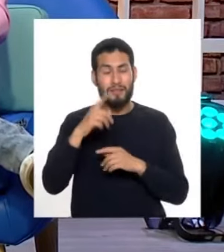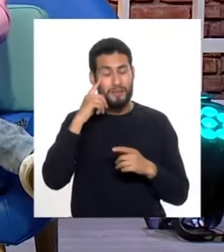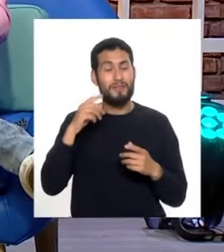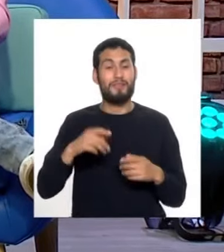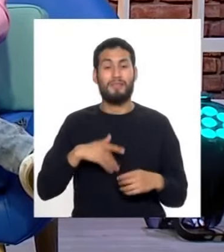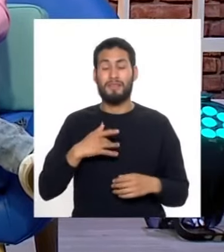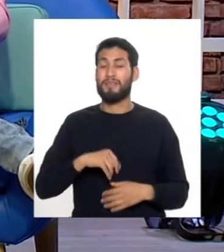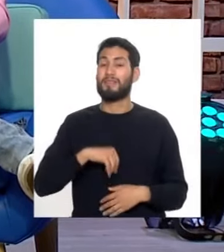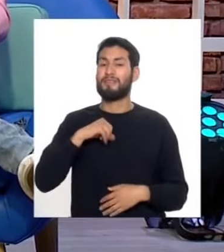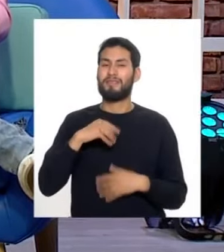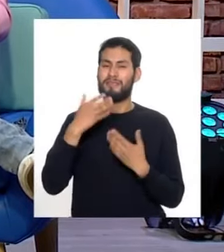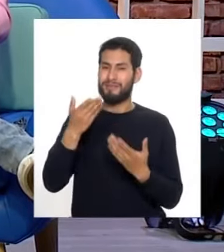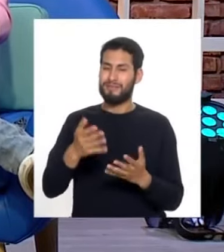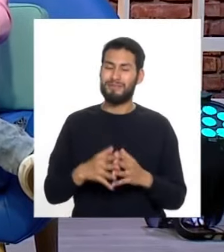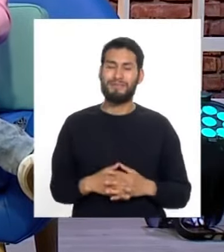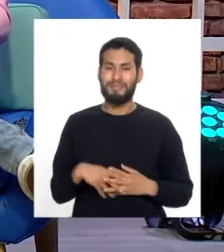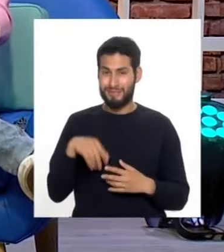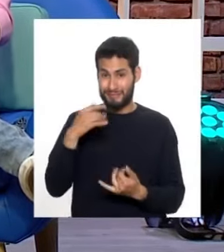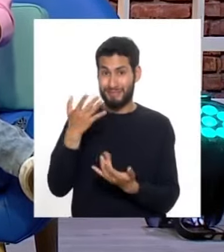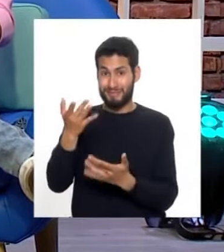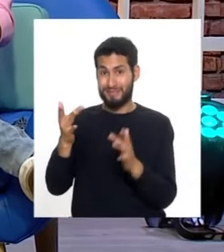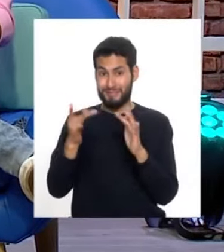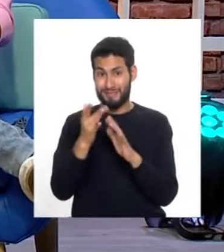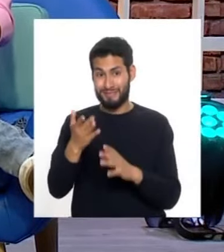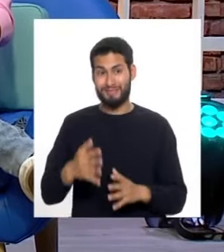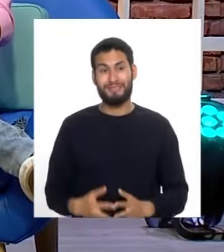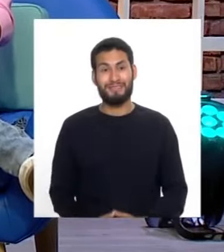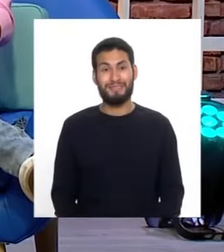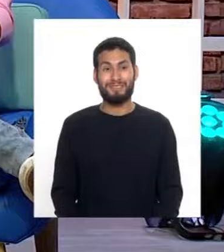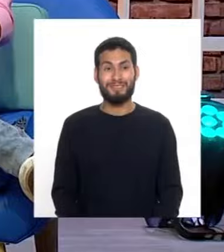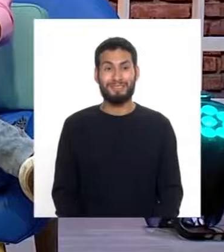sentir muy orgullosos. Vanesita, ya estamos conectados contigo.